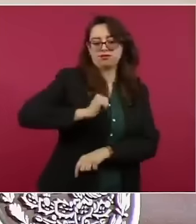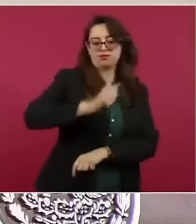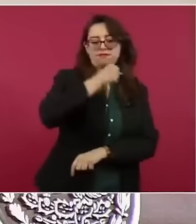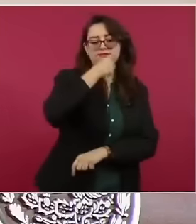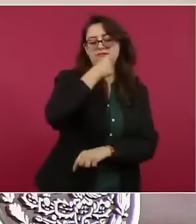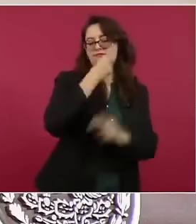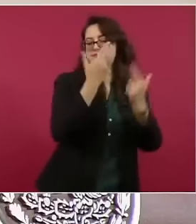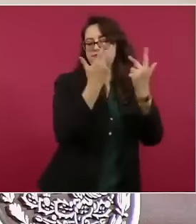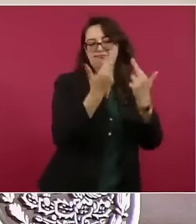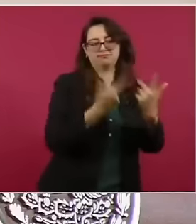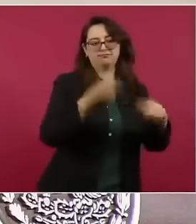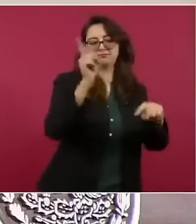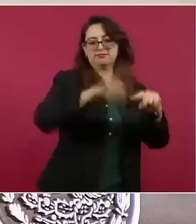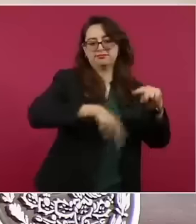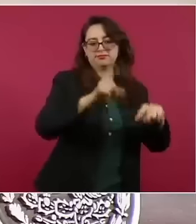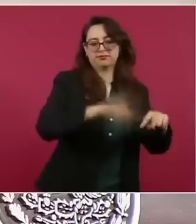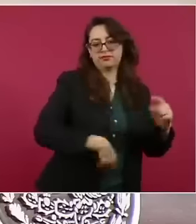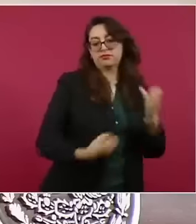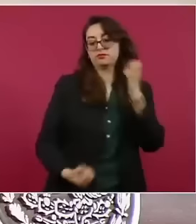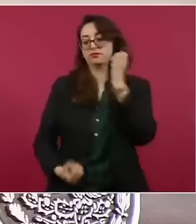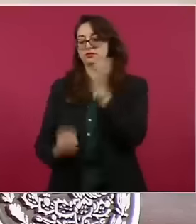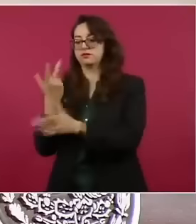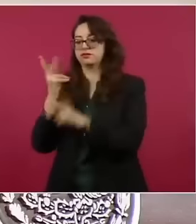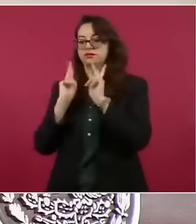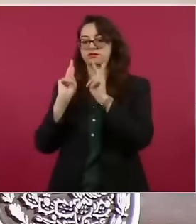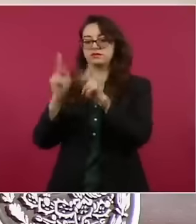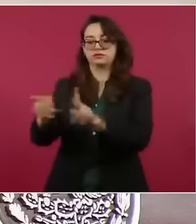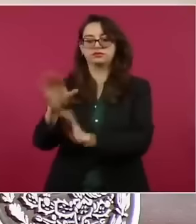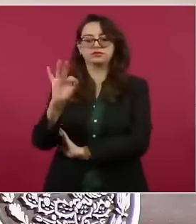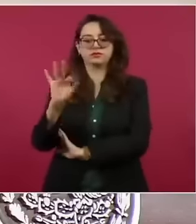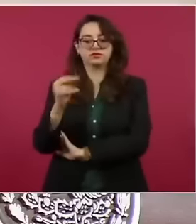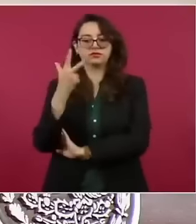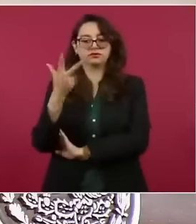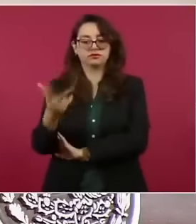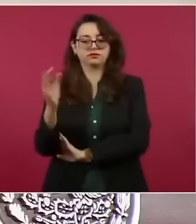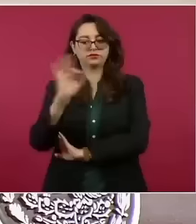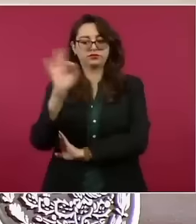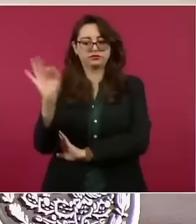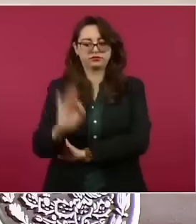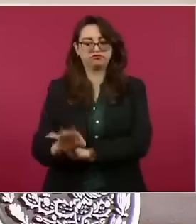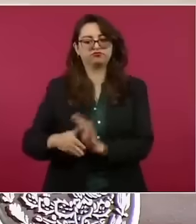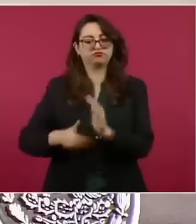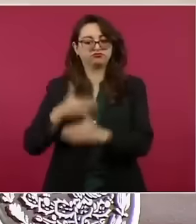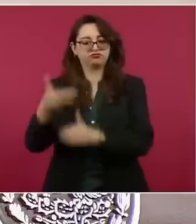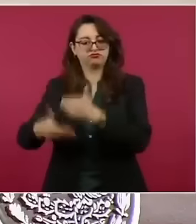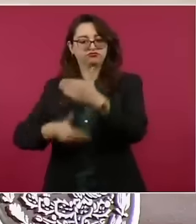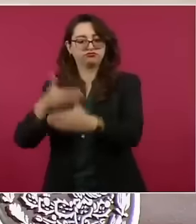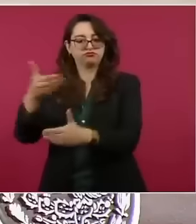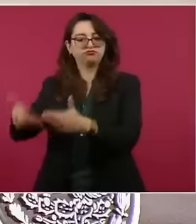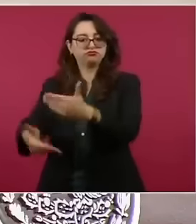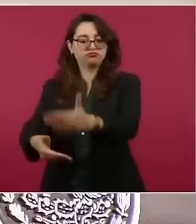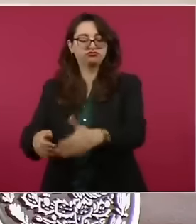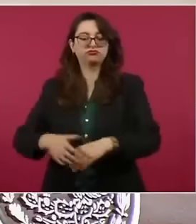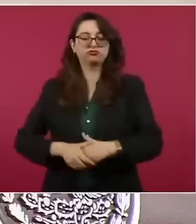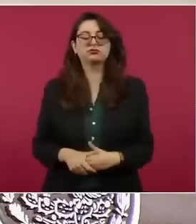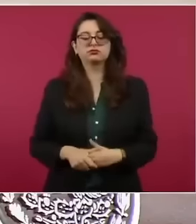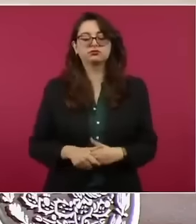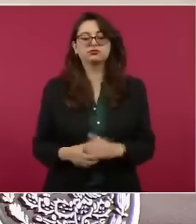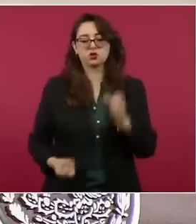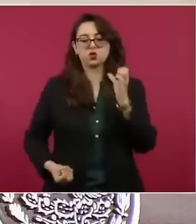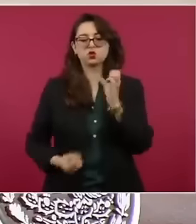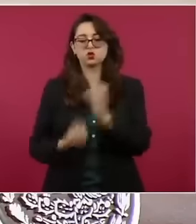un avance de 48 por ciento y ya estamos trabajando en la construcción de las ramas de acceso y de salida del distribuidor.